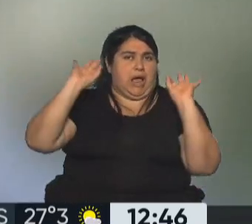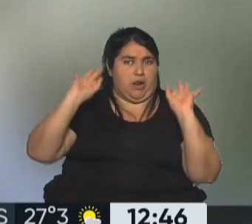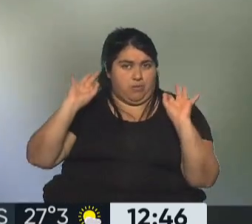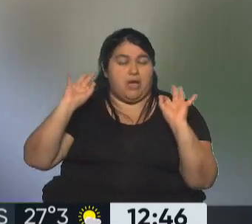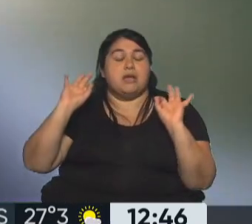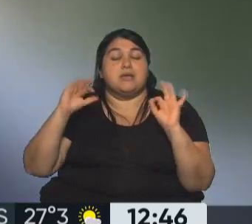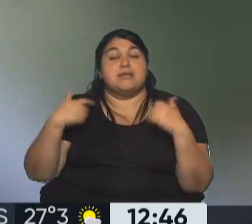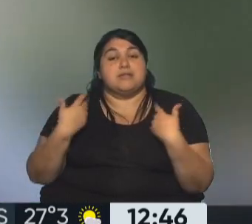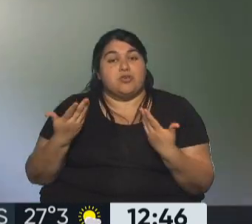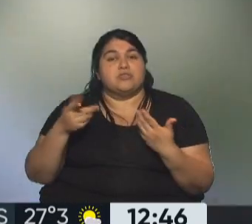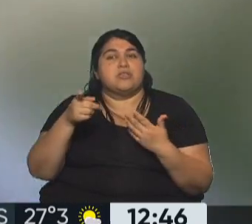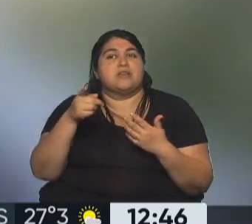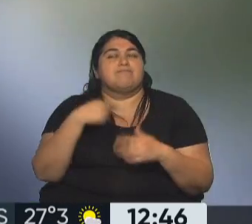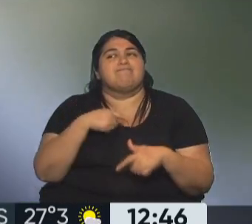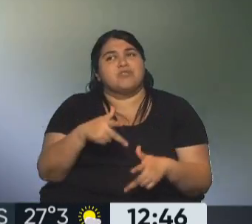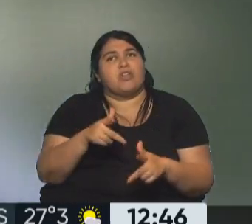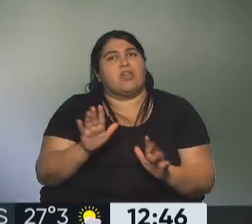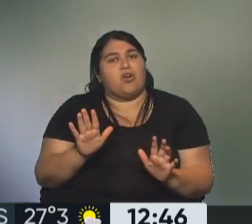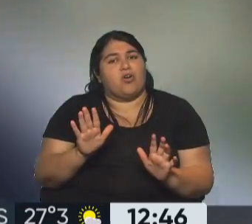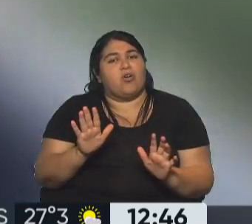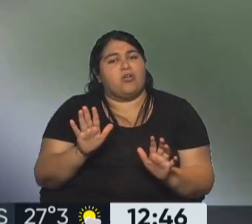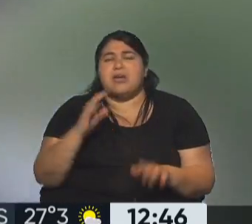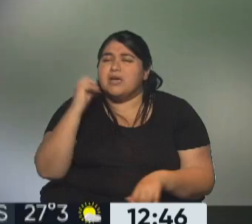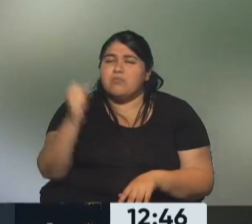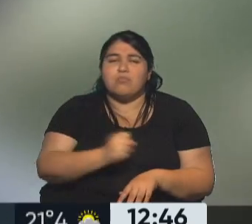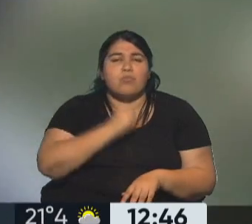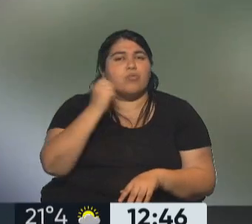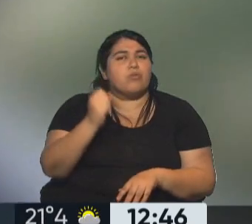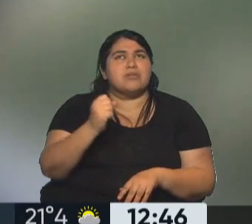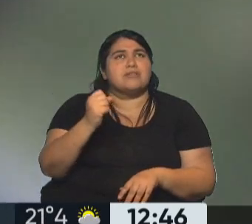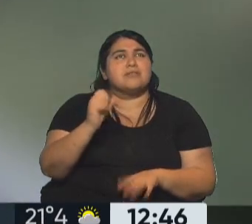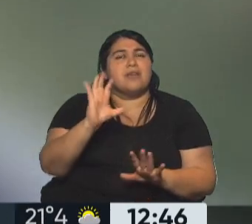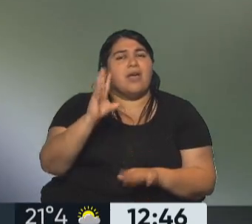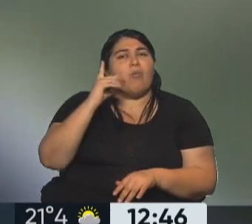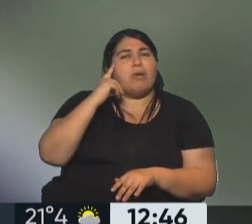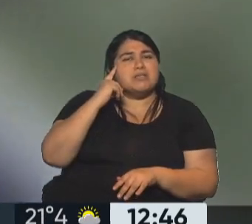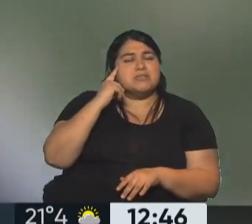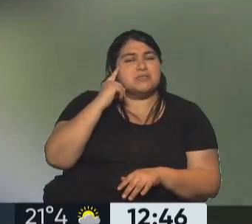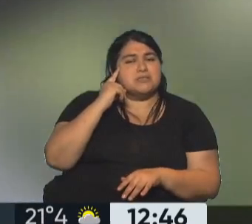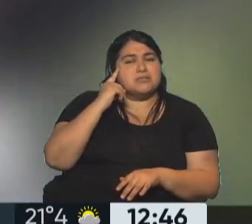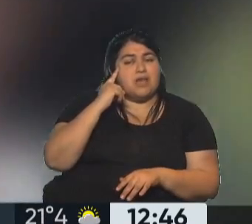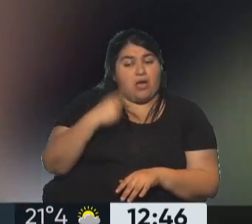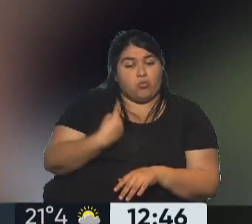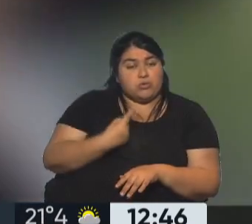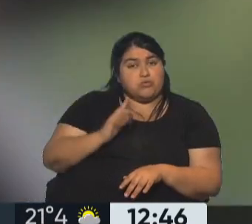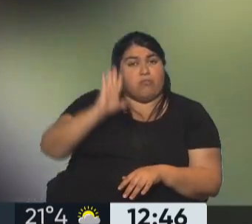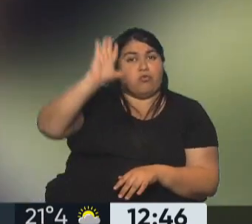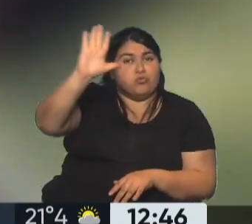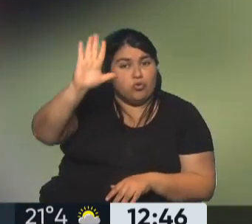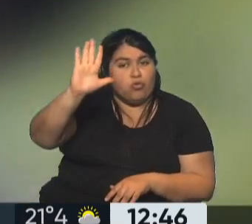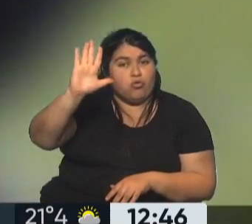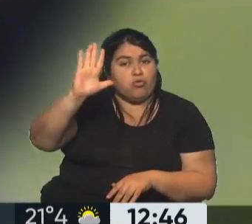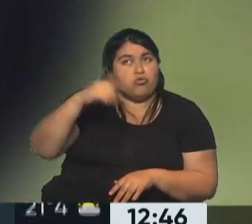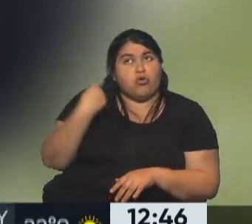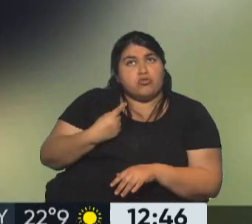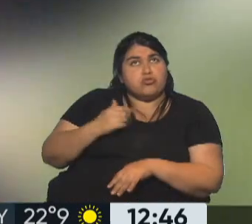yo digo, es muy importante pensar en nuestro futuro y en las manos de quién las